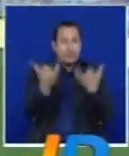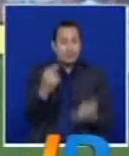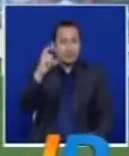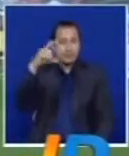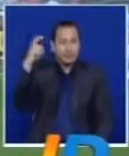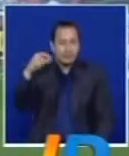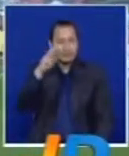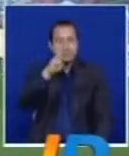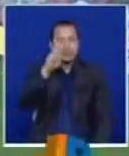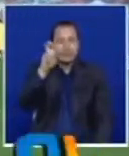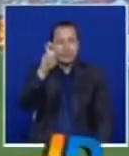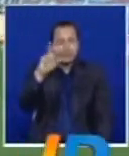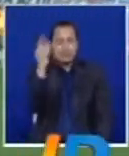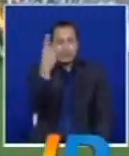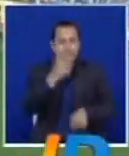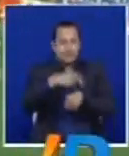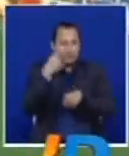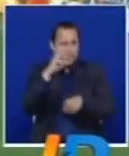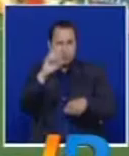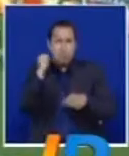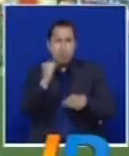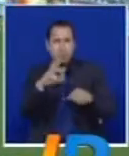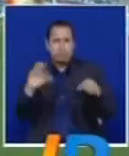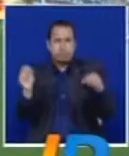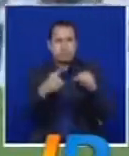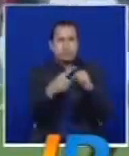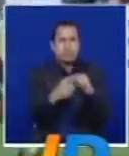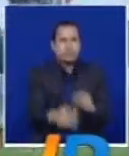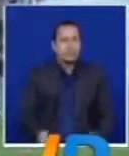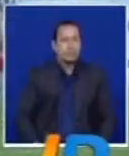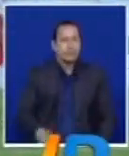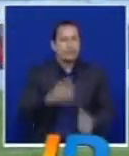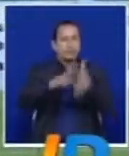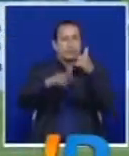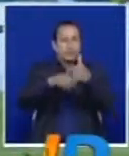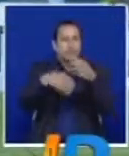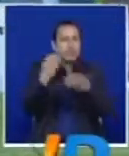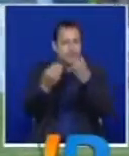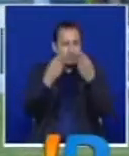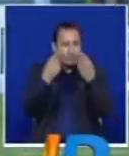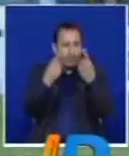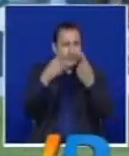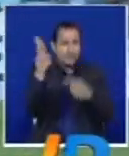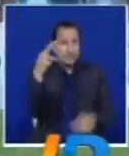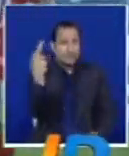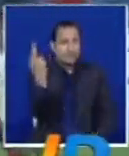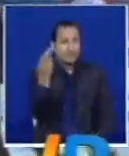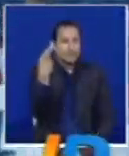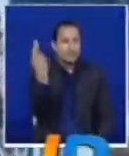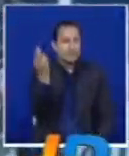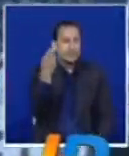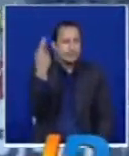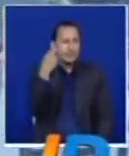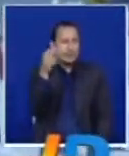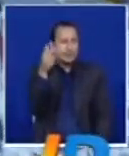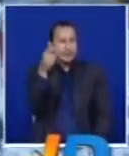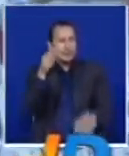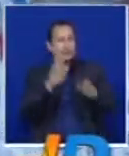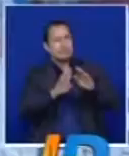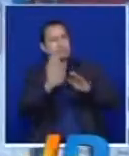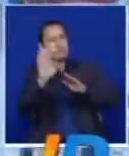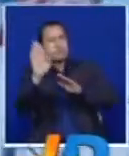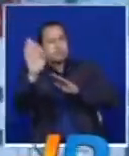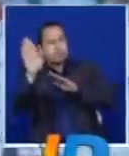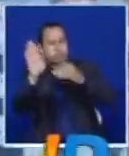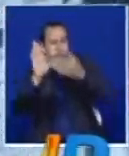primer tiempo. Miren, potente gol, va a ser de los mejores. Y cerremos esta ronda. Aquí está la repetición, miren. ¿Alcanza a rozar? No, no